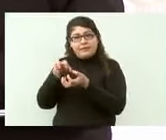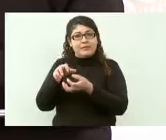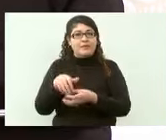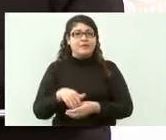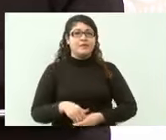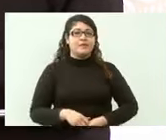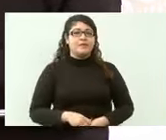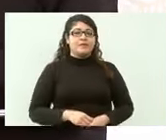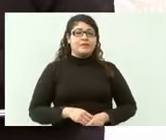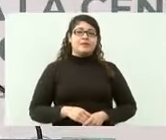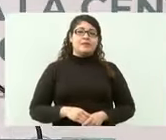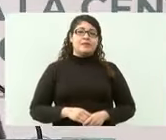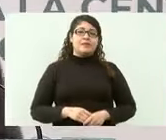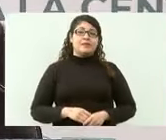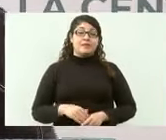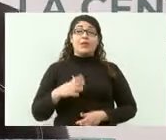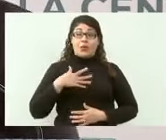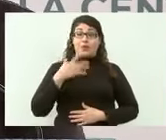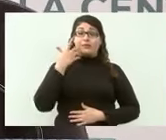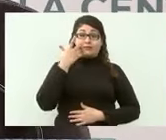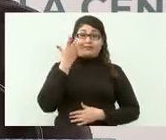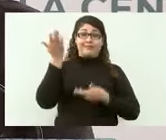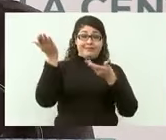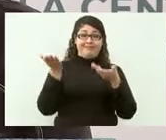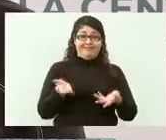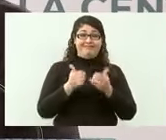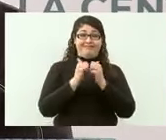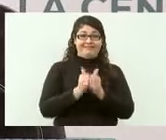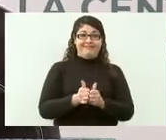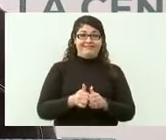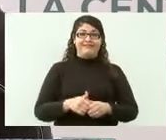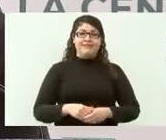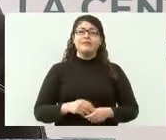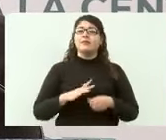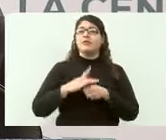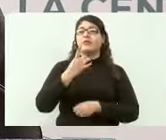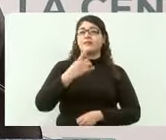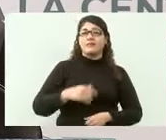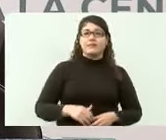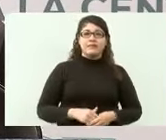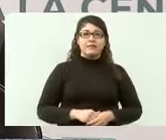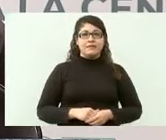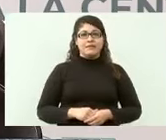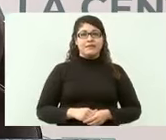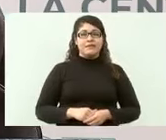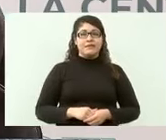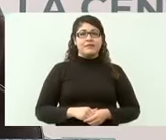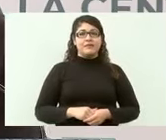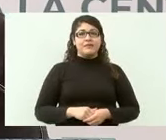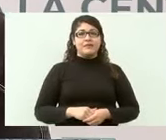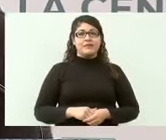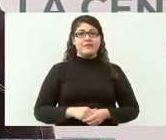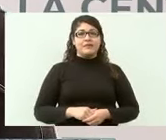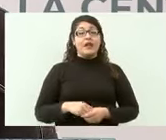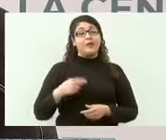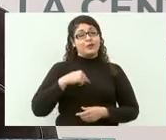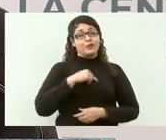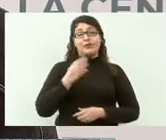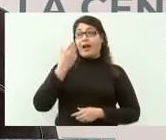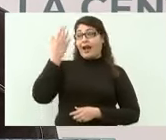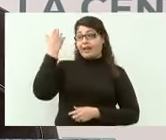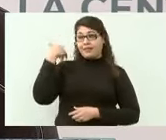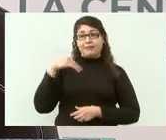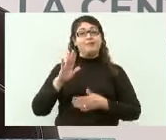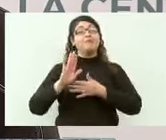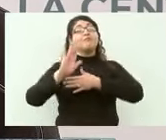Quise estar aquí porque hicimos el compromiso de apoyar